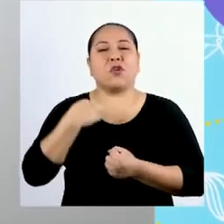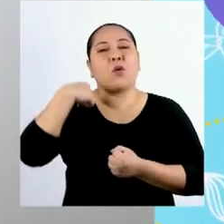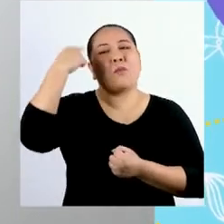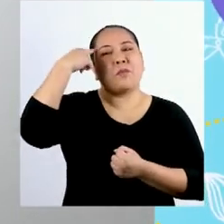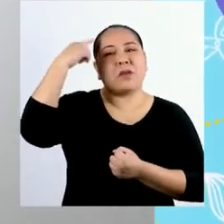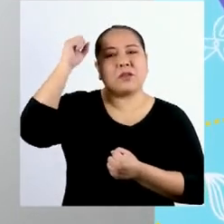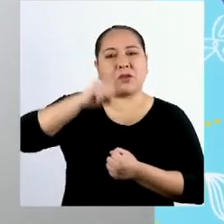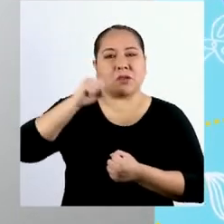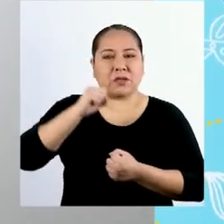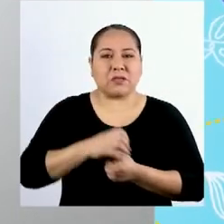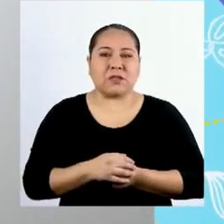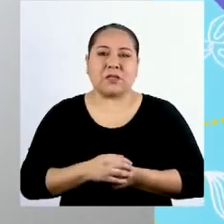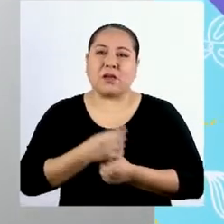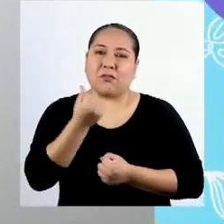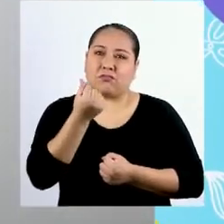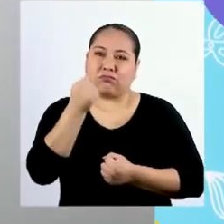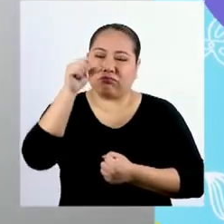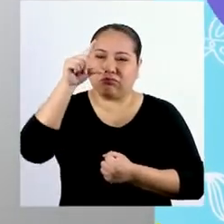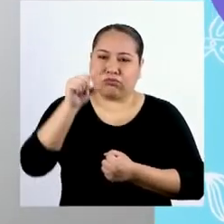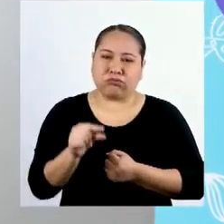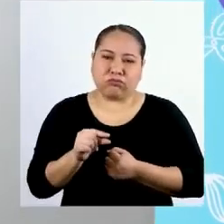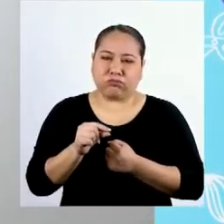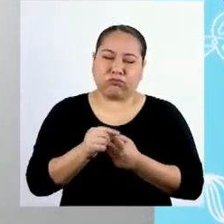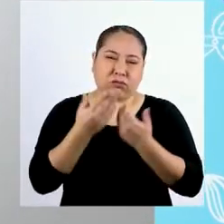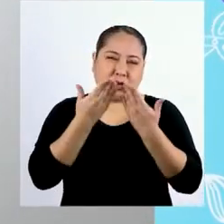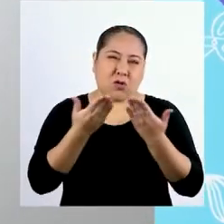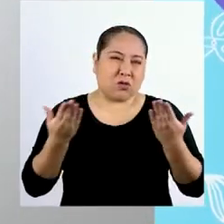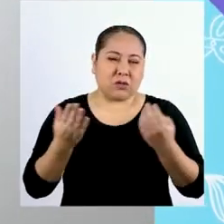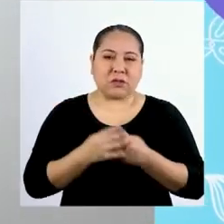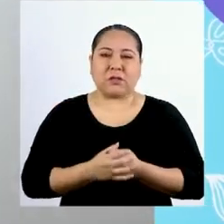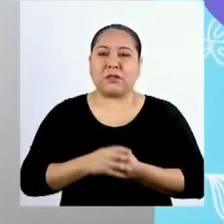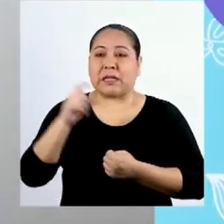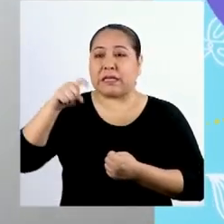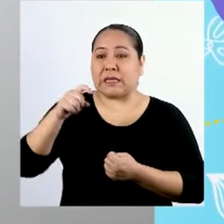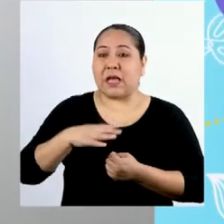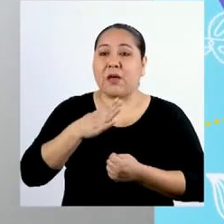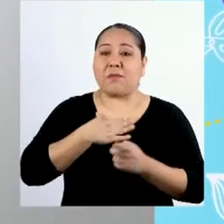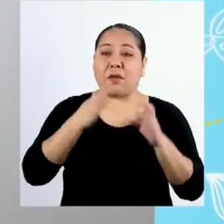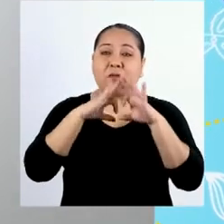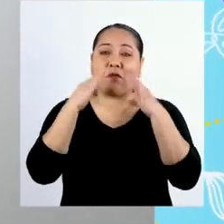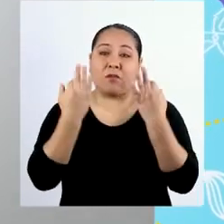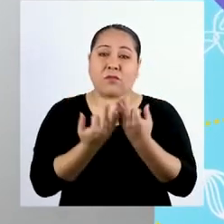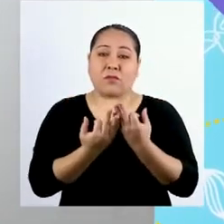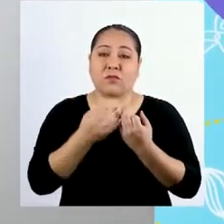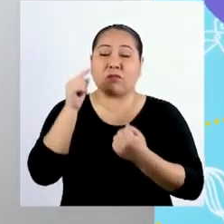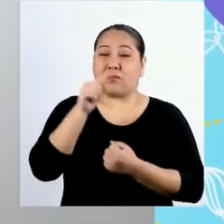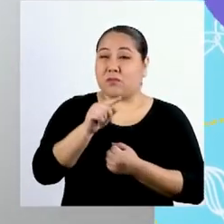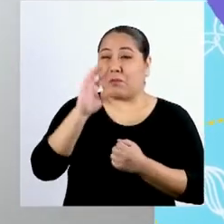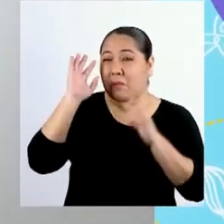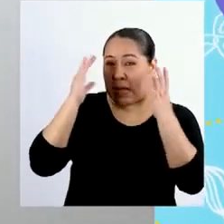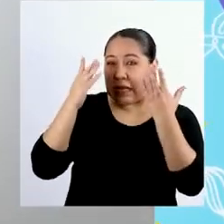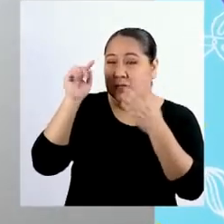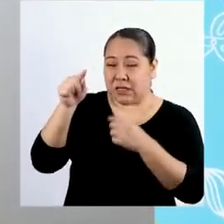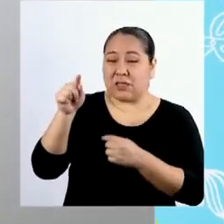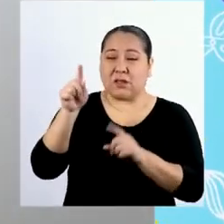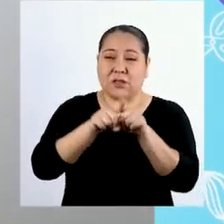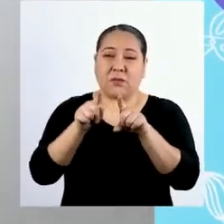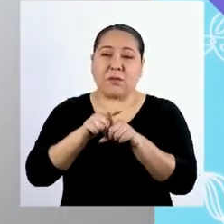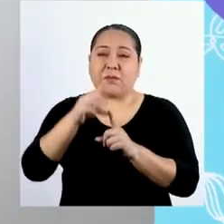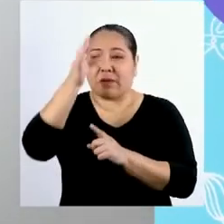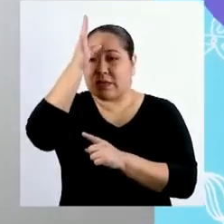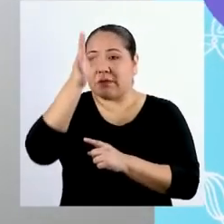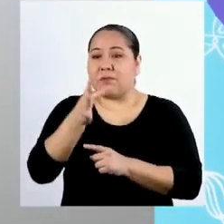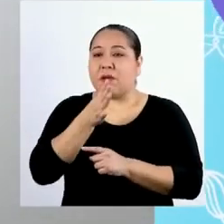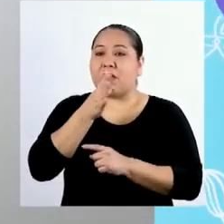Pienso que decidieron reducir gastos en las cosas no necesarias. En mi familia, pasó algo similar. Mis